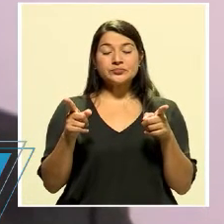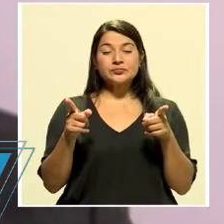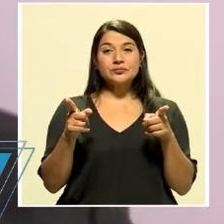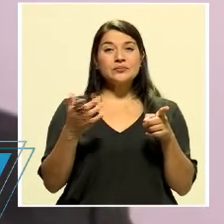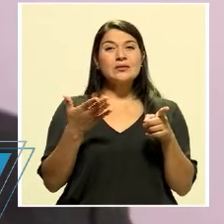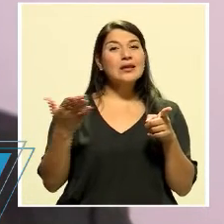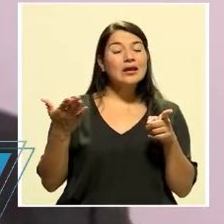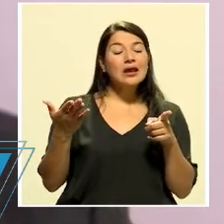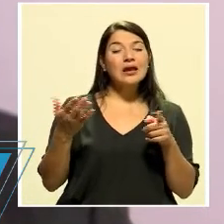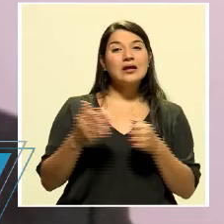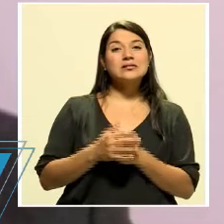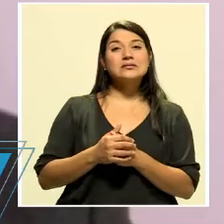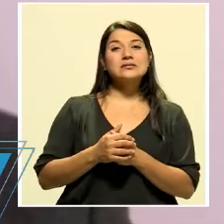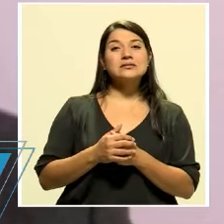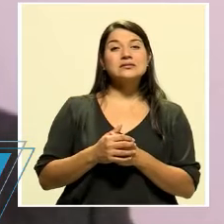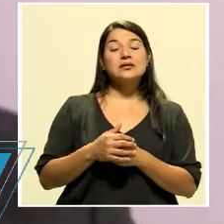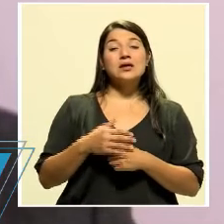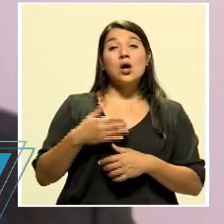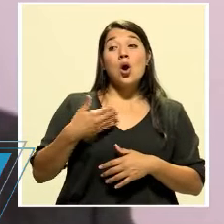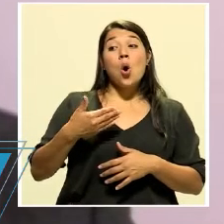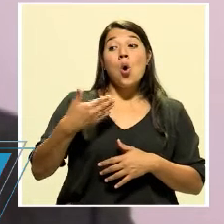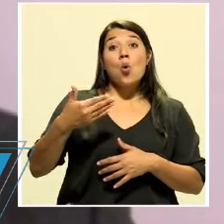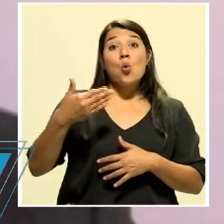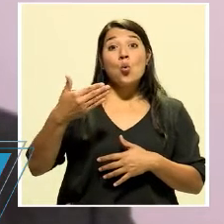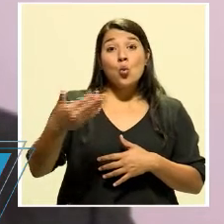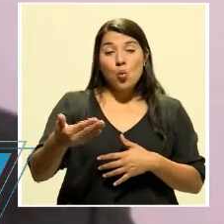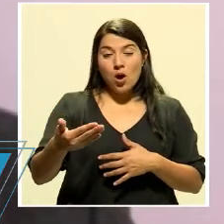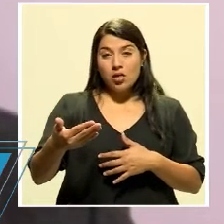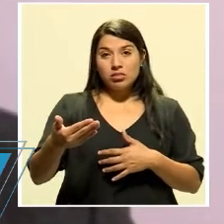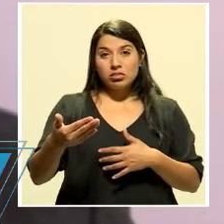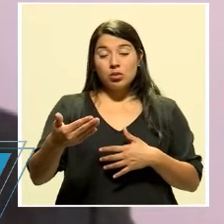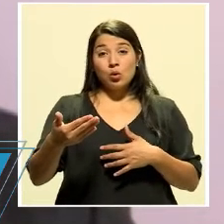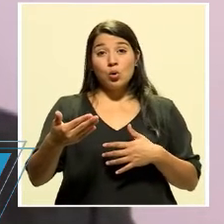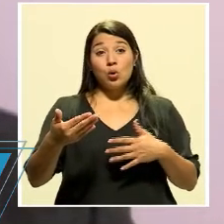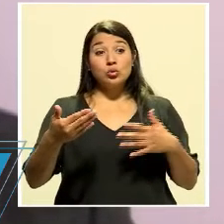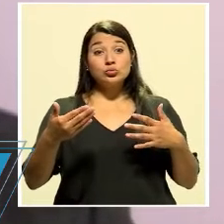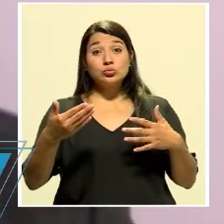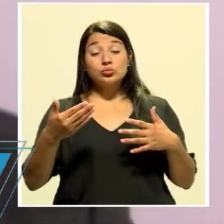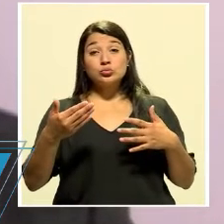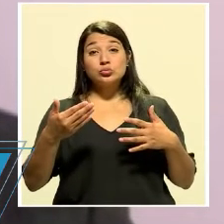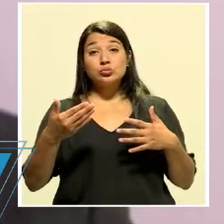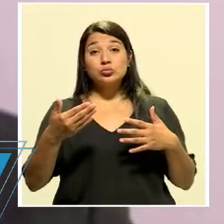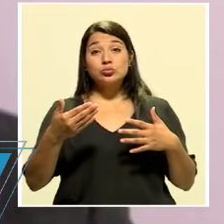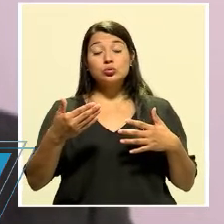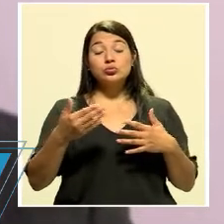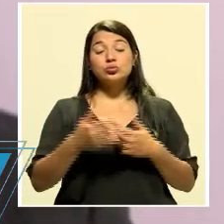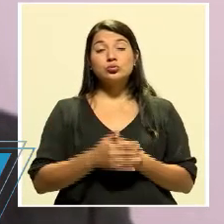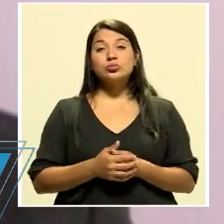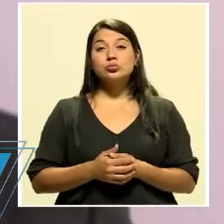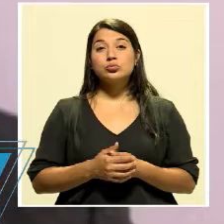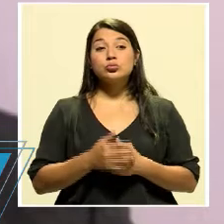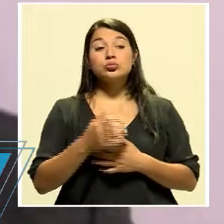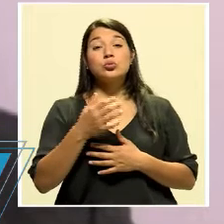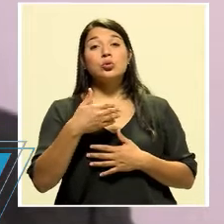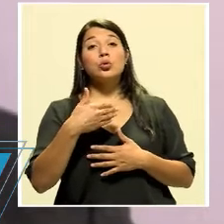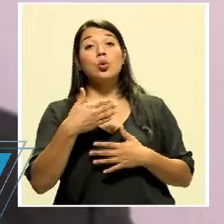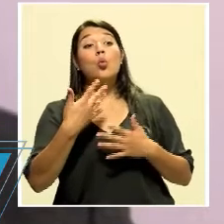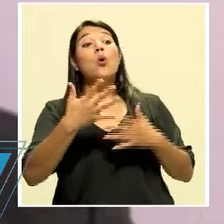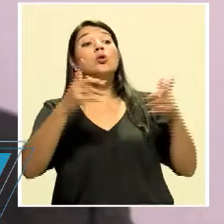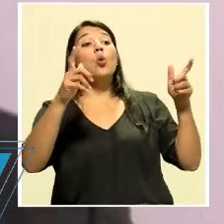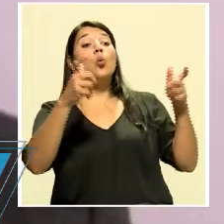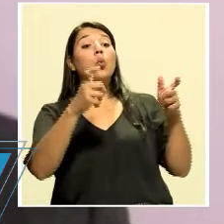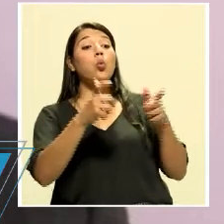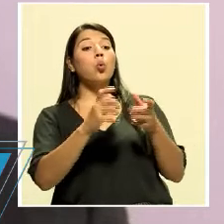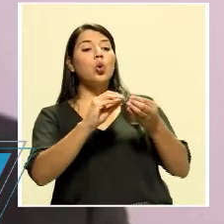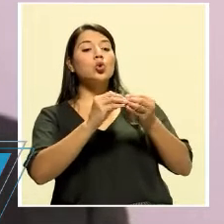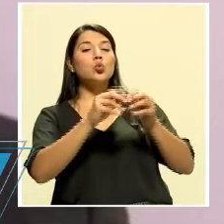en la medida que los sanitarios, o que no hayan decenas o cientos de muertes en cuestión de